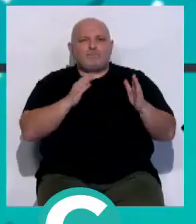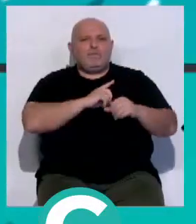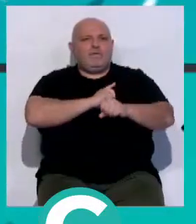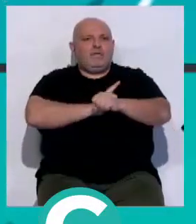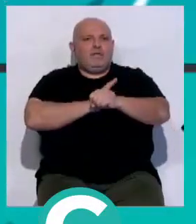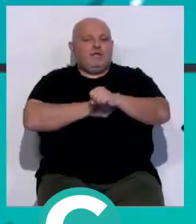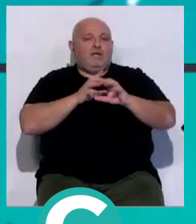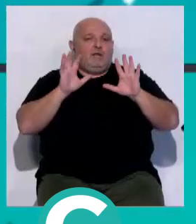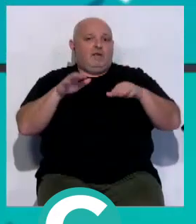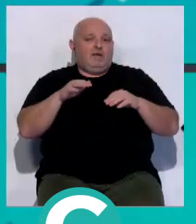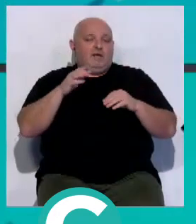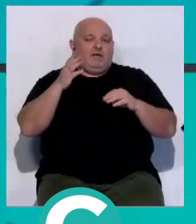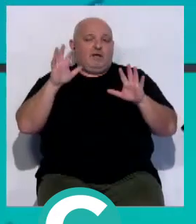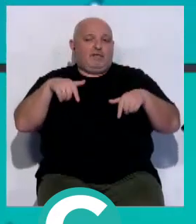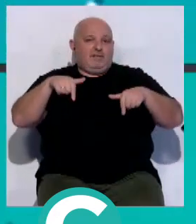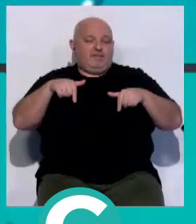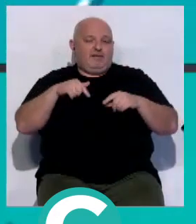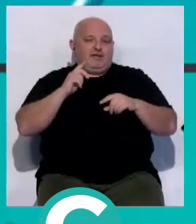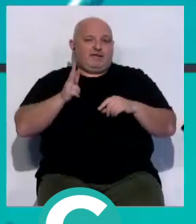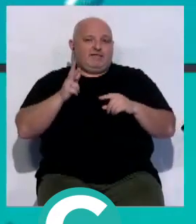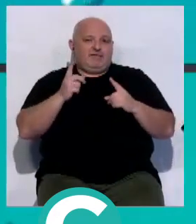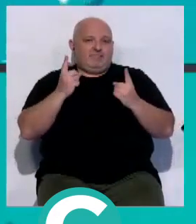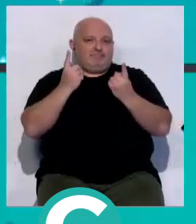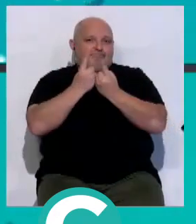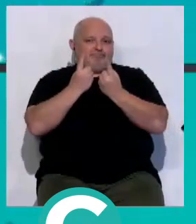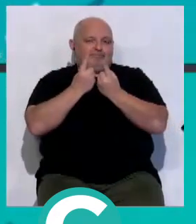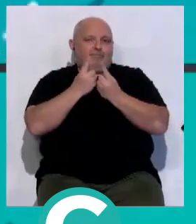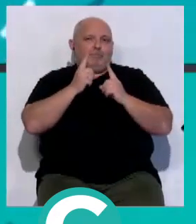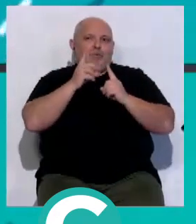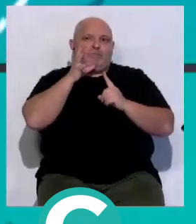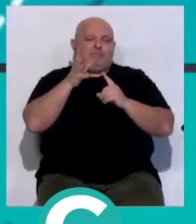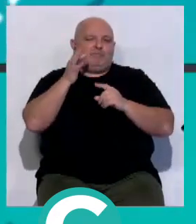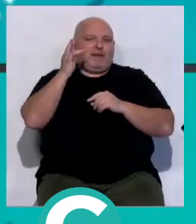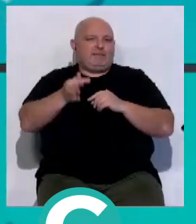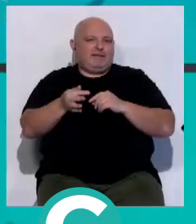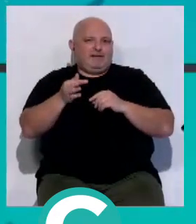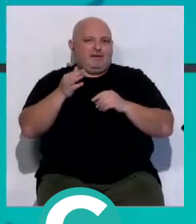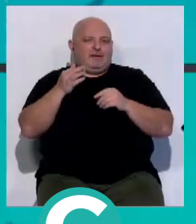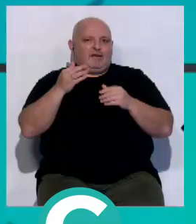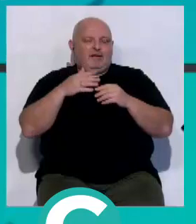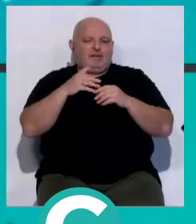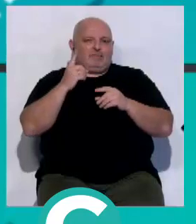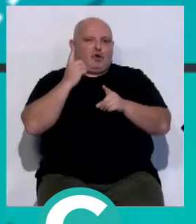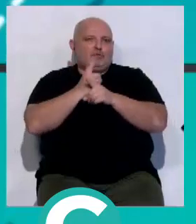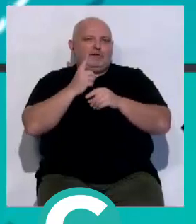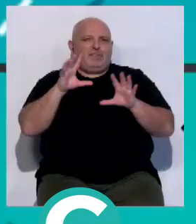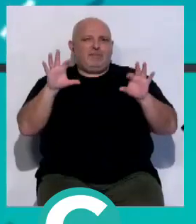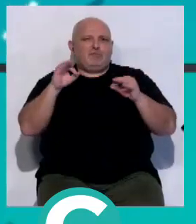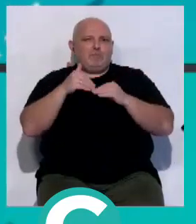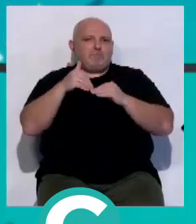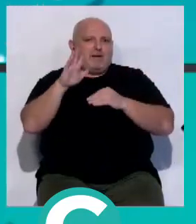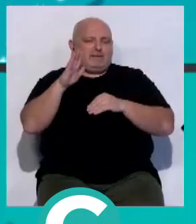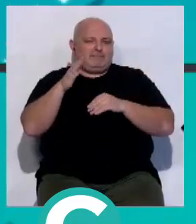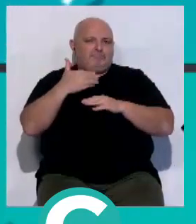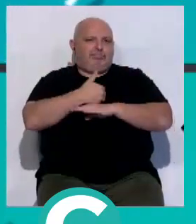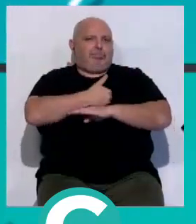deporte es el Cádiz que igualó en el nuevo Mirandilla ante el Getafe en un encuentro condicionado por el penalti señalado en contra superado los 10 minutos